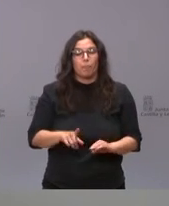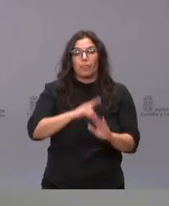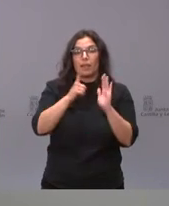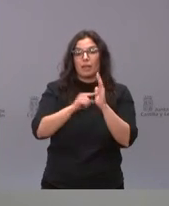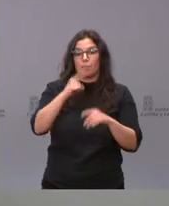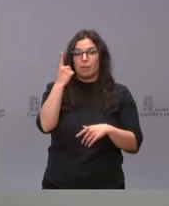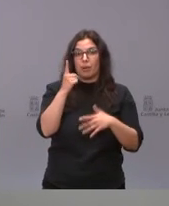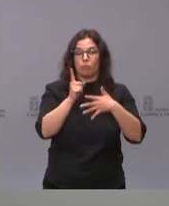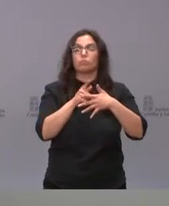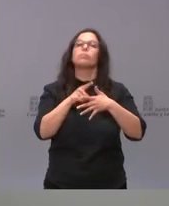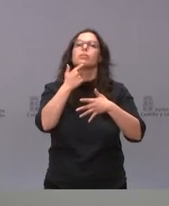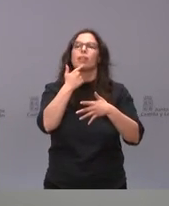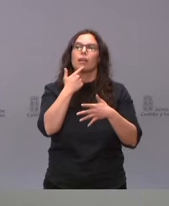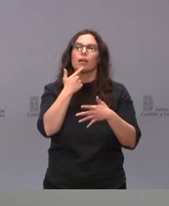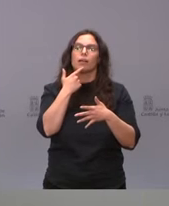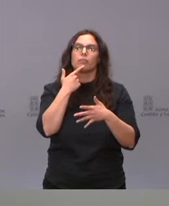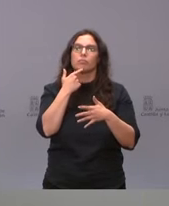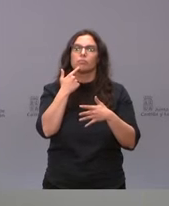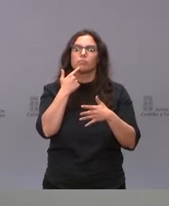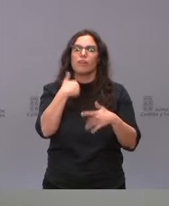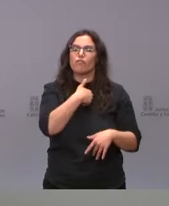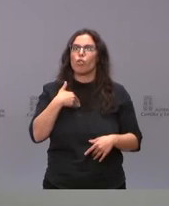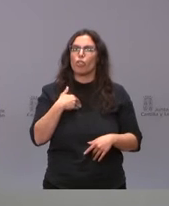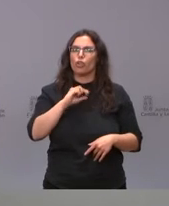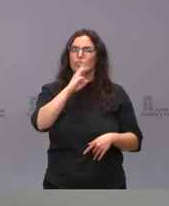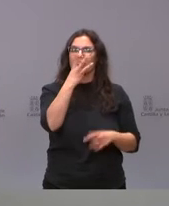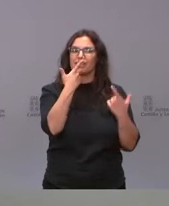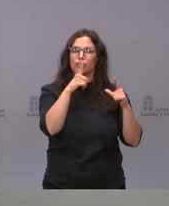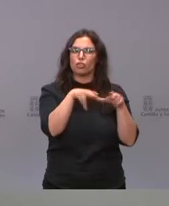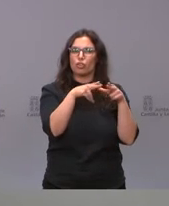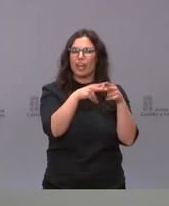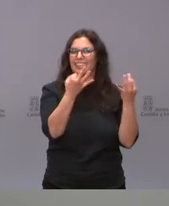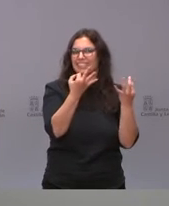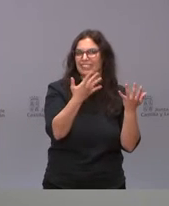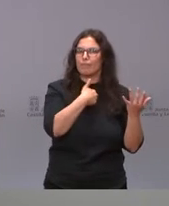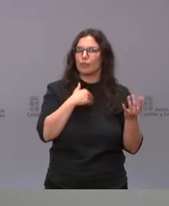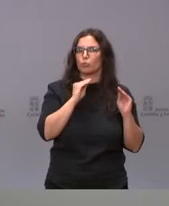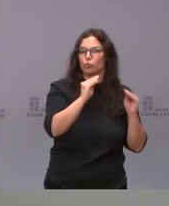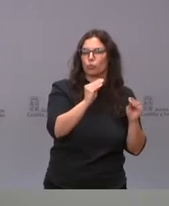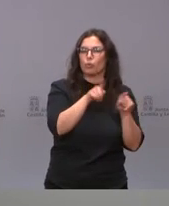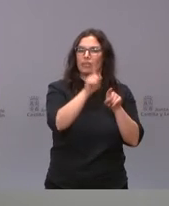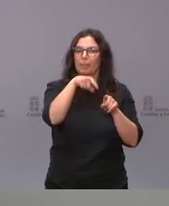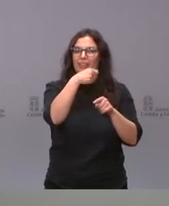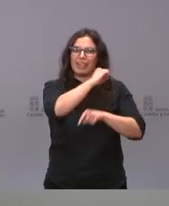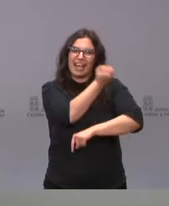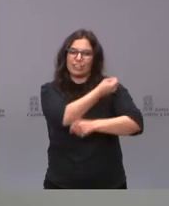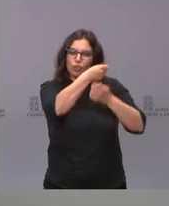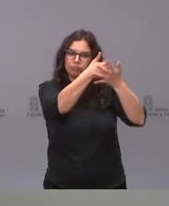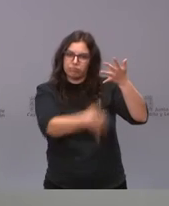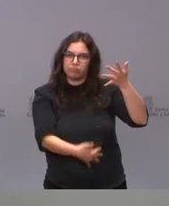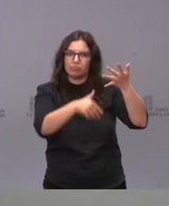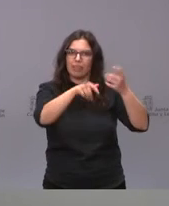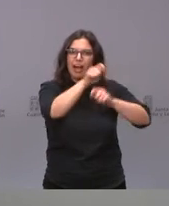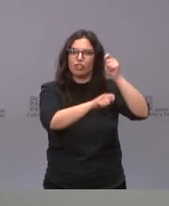capítulo establece el papel del tercer sector social, crea un censo de organizaciones que permite conocer